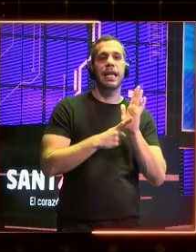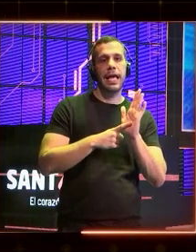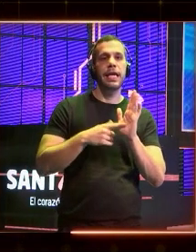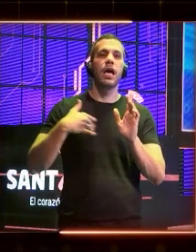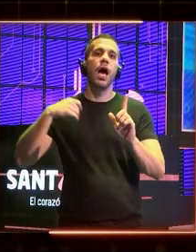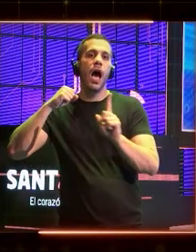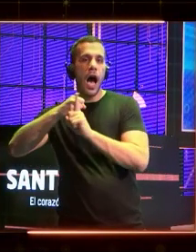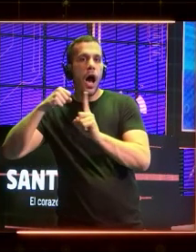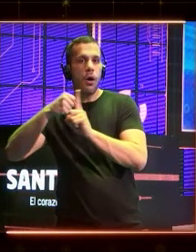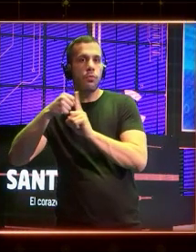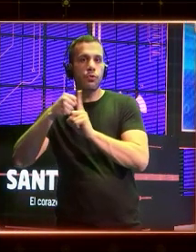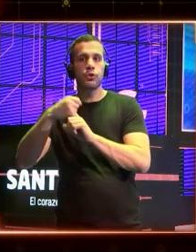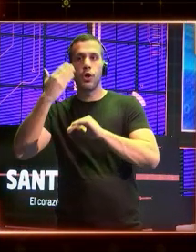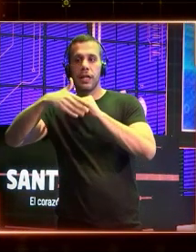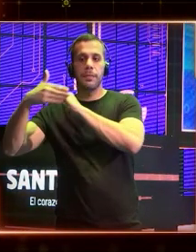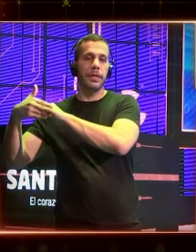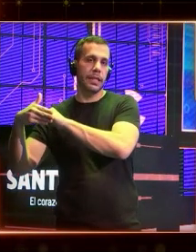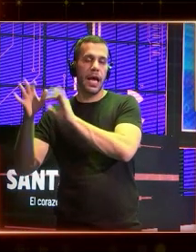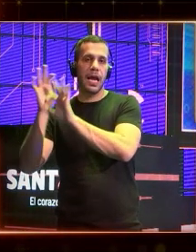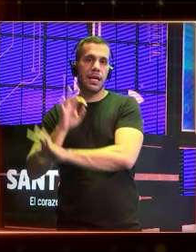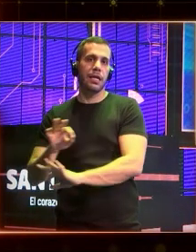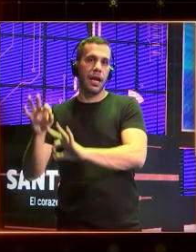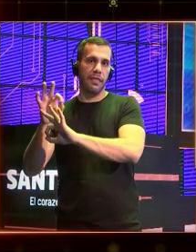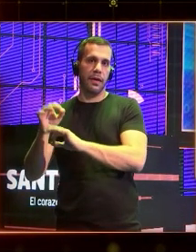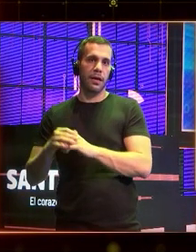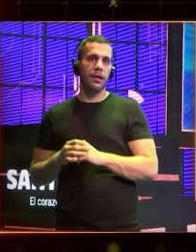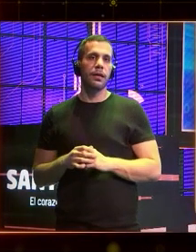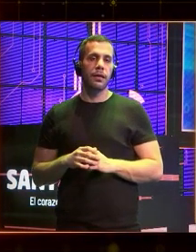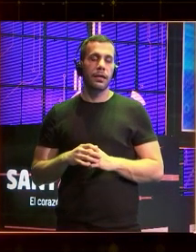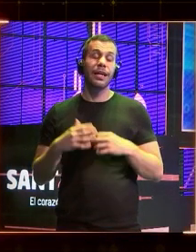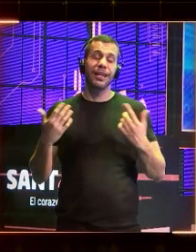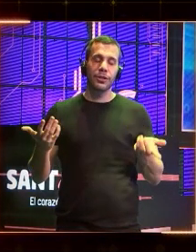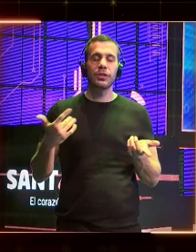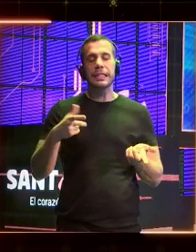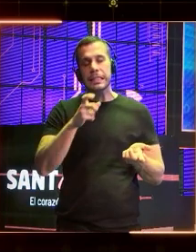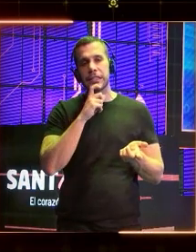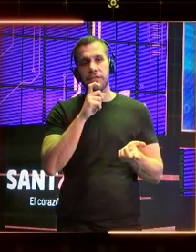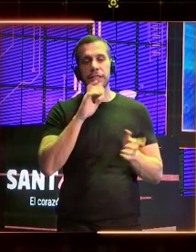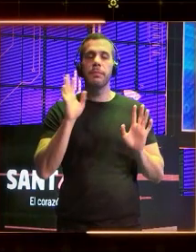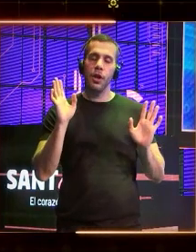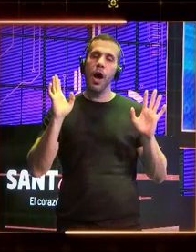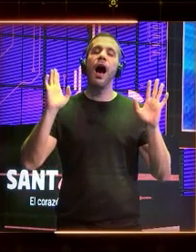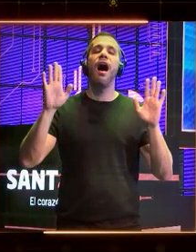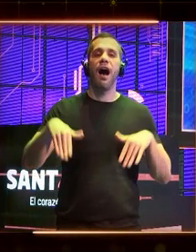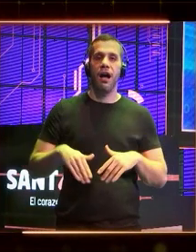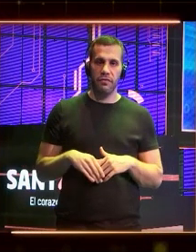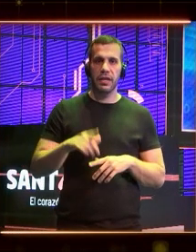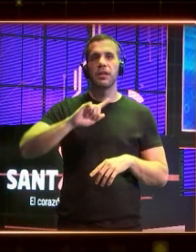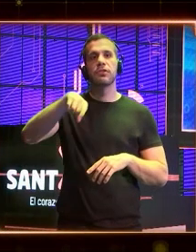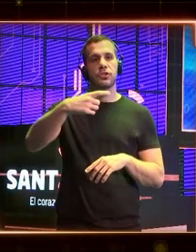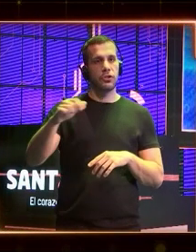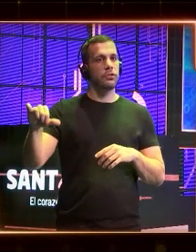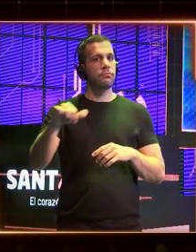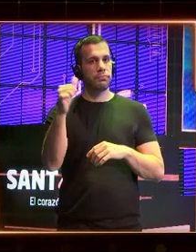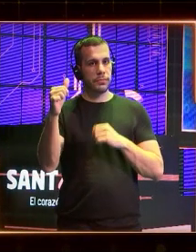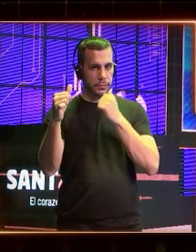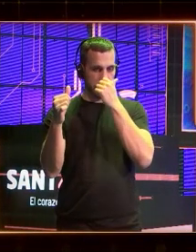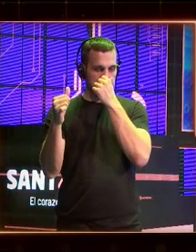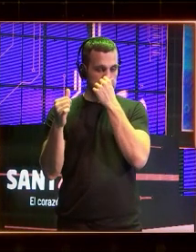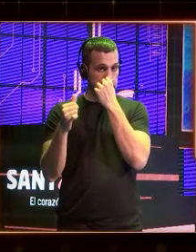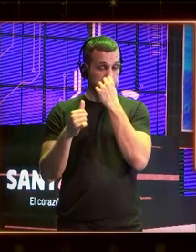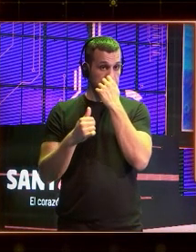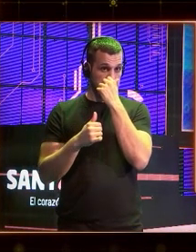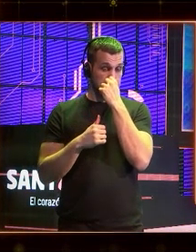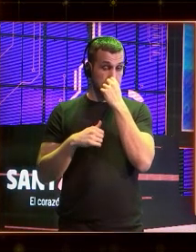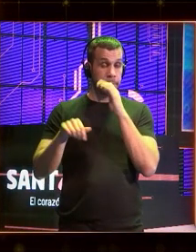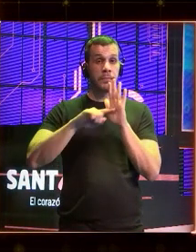gobiernos que también nos ha enseñado Marta en algún ejemplo. Por lo fijaros lo complicado que fuera pero lo hemos sacado. Y en este momento la Ley Europea de Inteligencia Artificial que